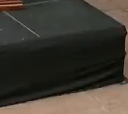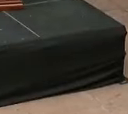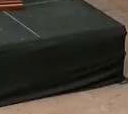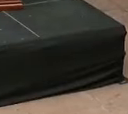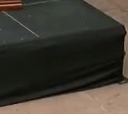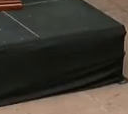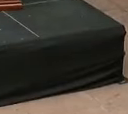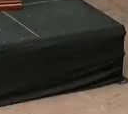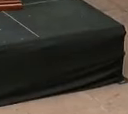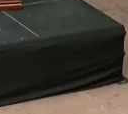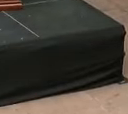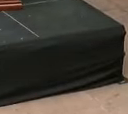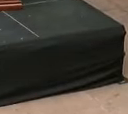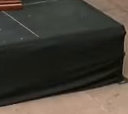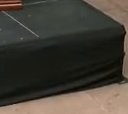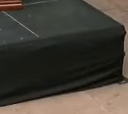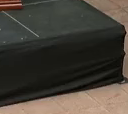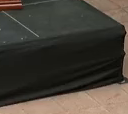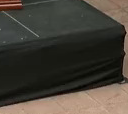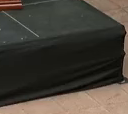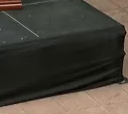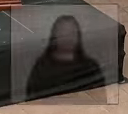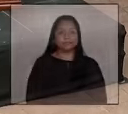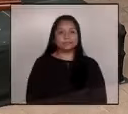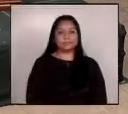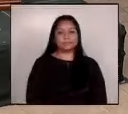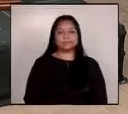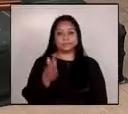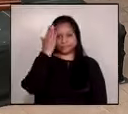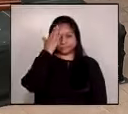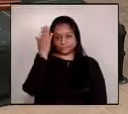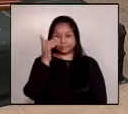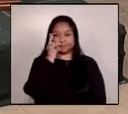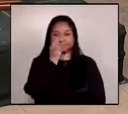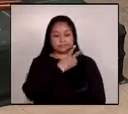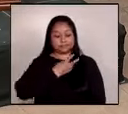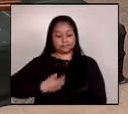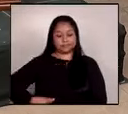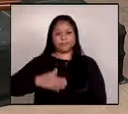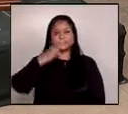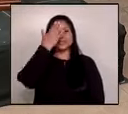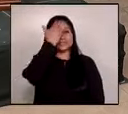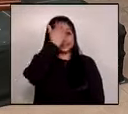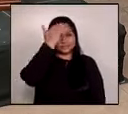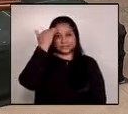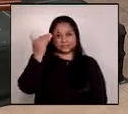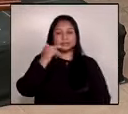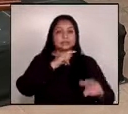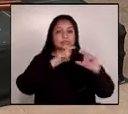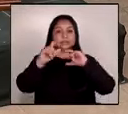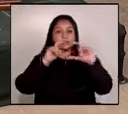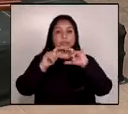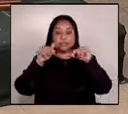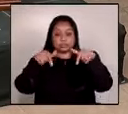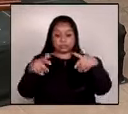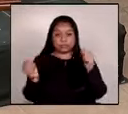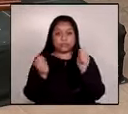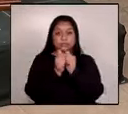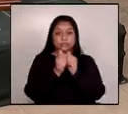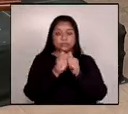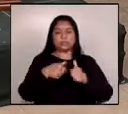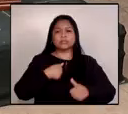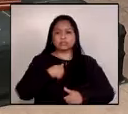En primer lugar, quiero agradecer a los medios de comunicación que nos acompañan hoy. Como lo he